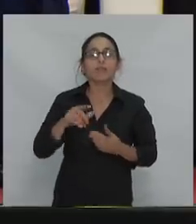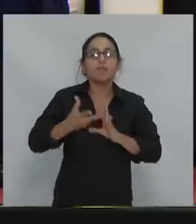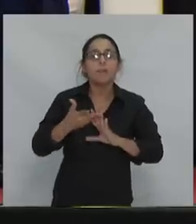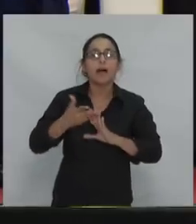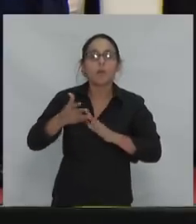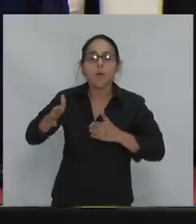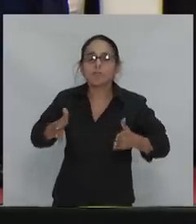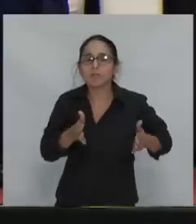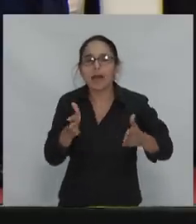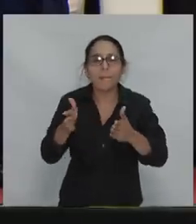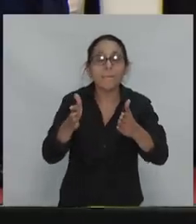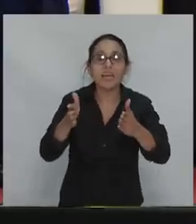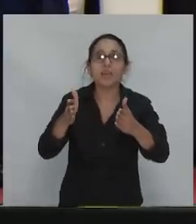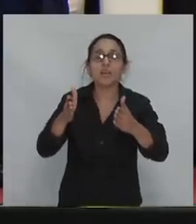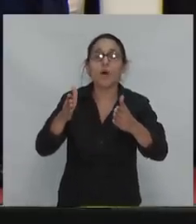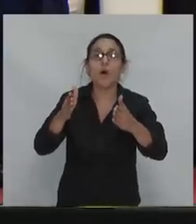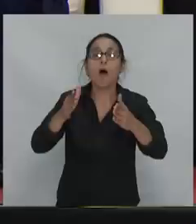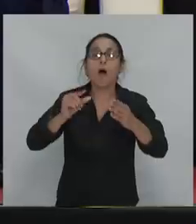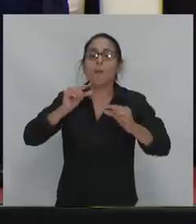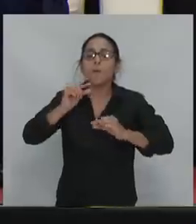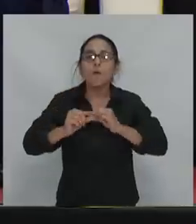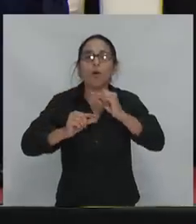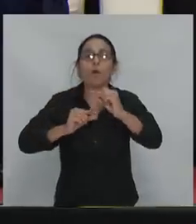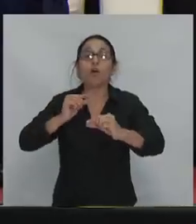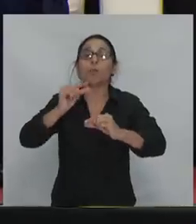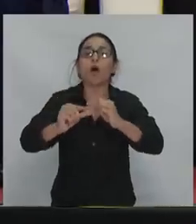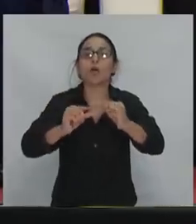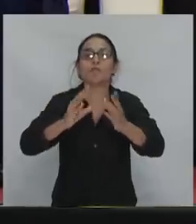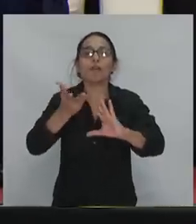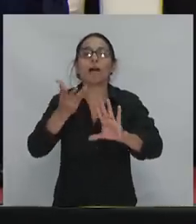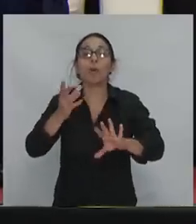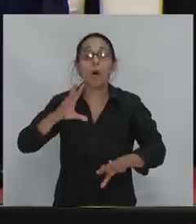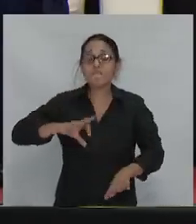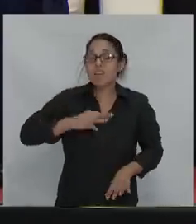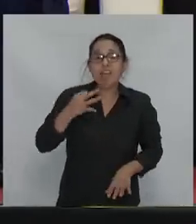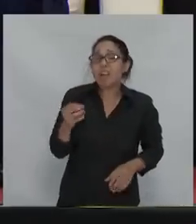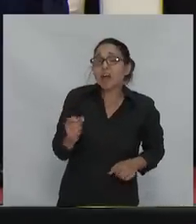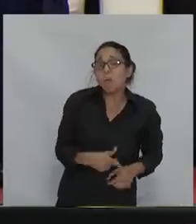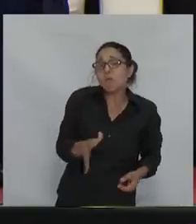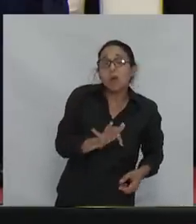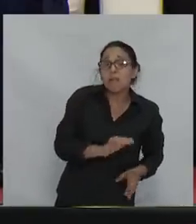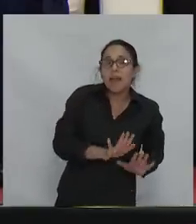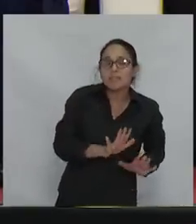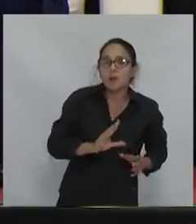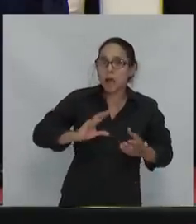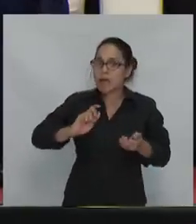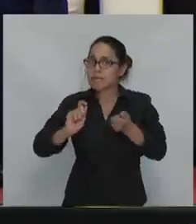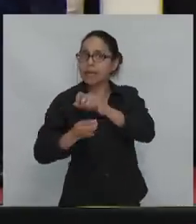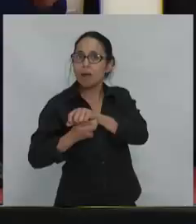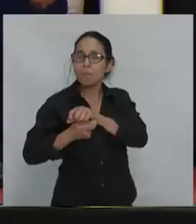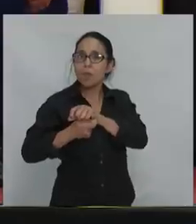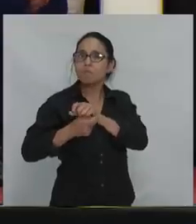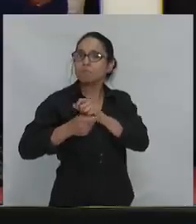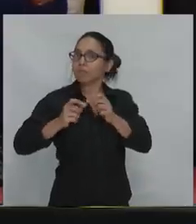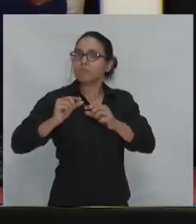aleja más y más de a donde tú ibas. Creo que es muy importante en el diagnóstico entender que el Estado es